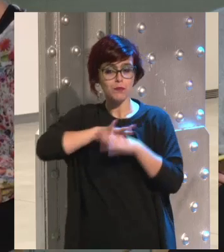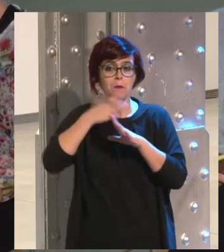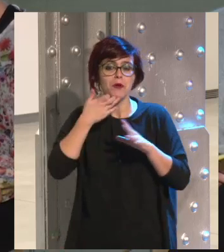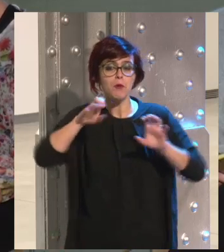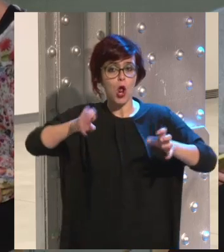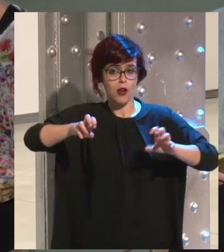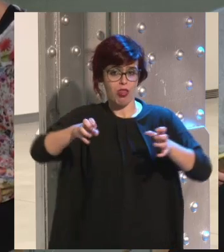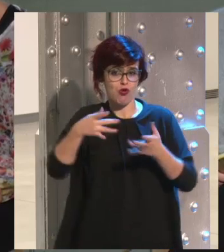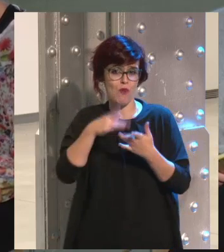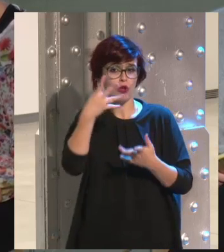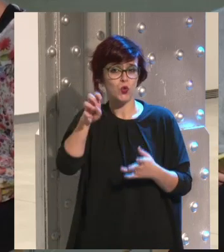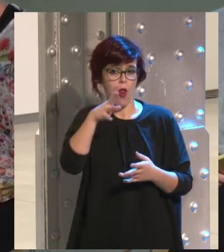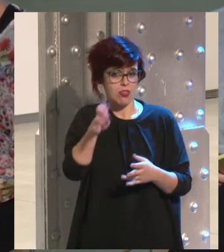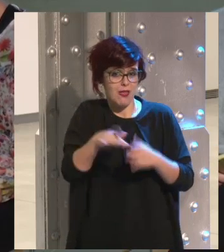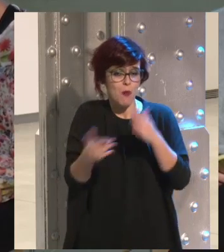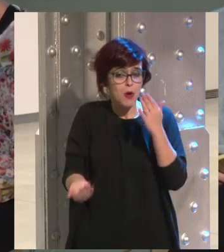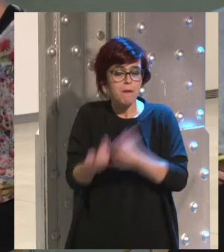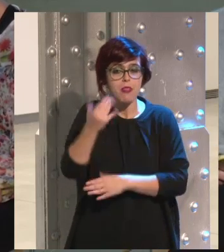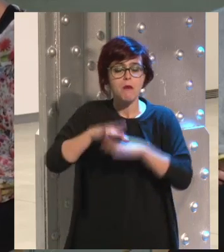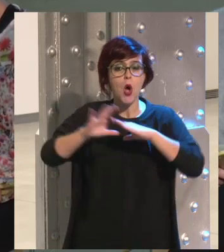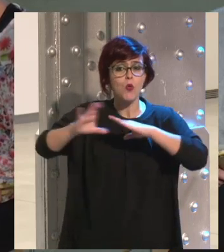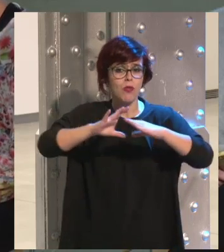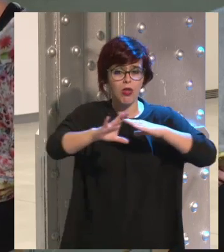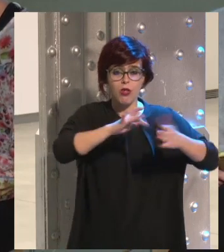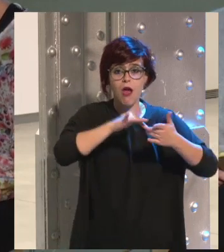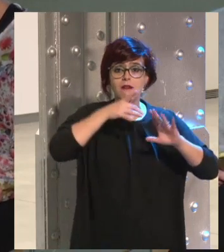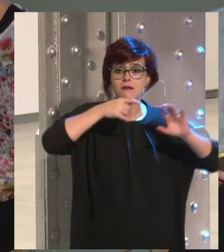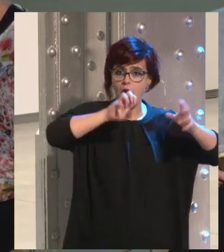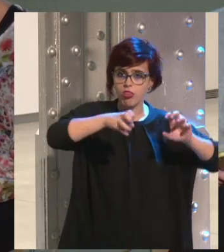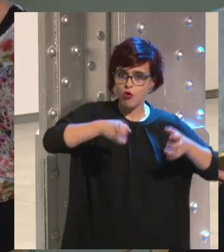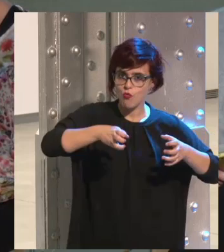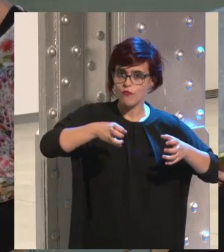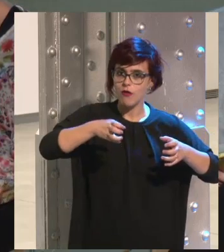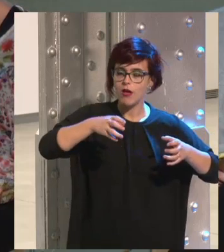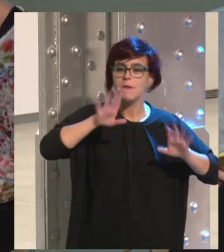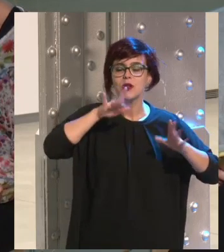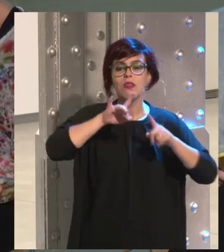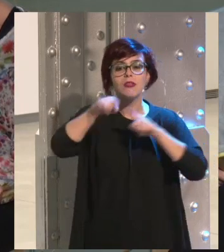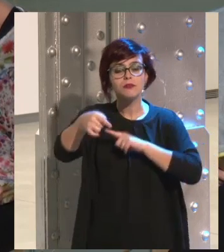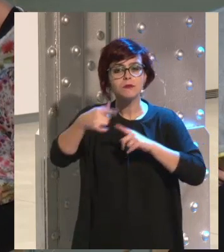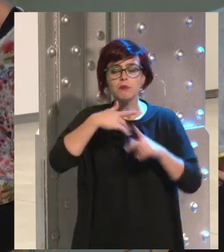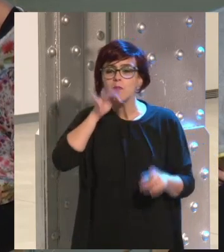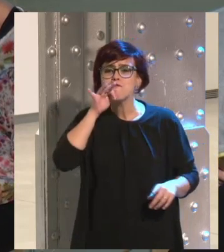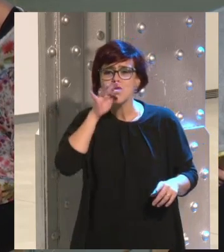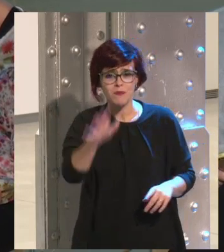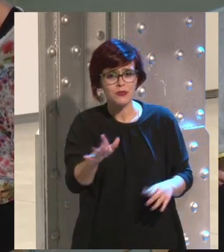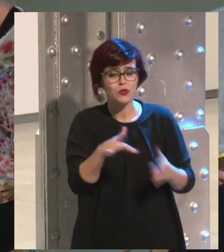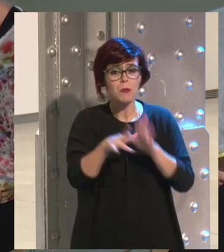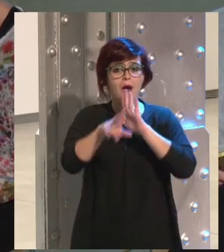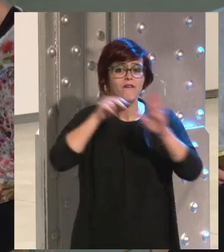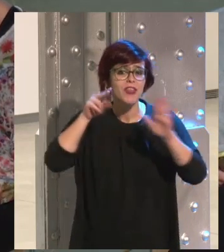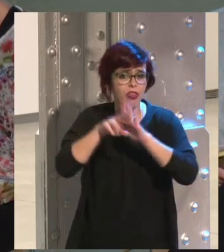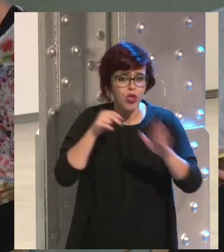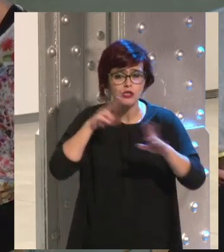radio en los 40 por la mañana tenemos comunicación vía radio, pero es que te puedo prometer que estamos haciendo vídeos